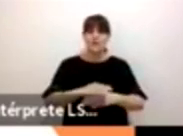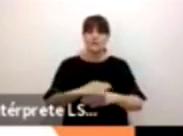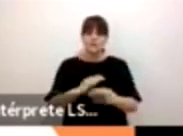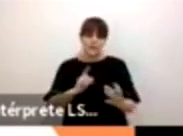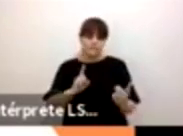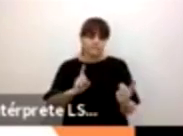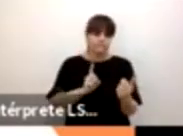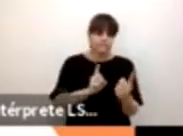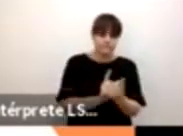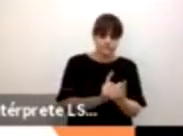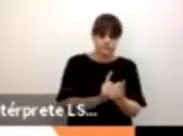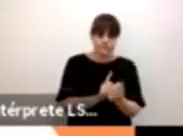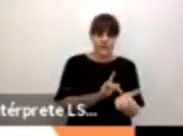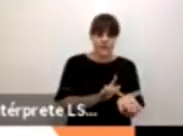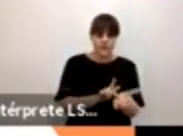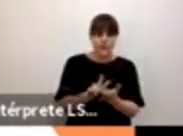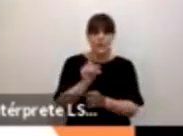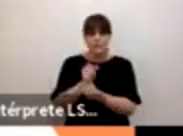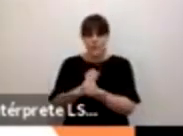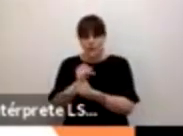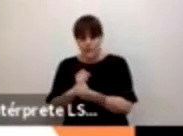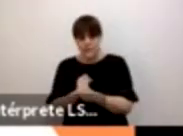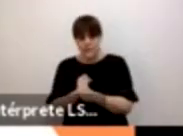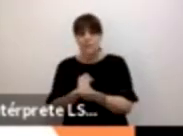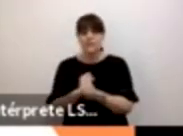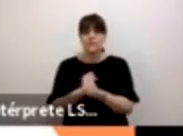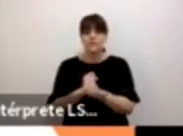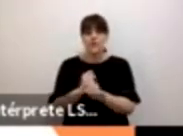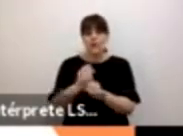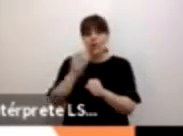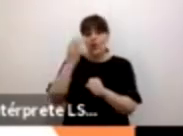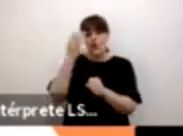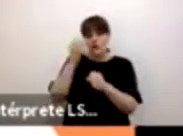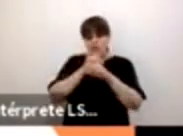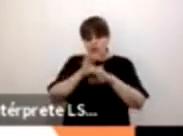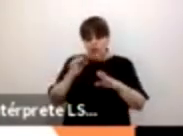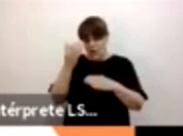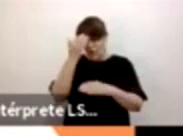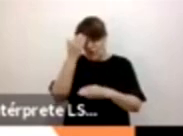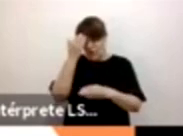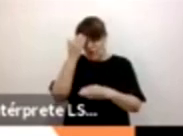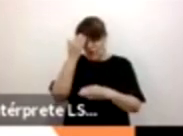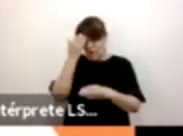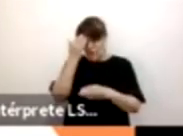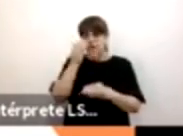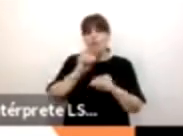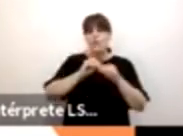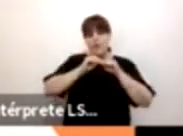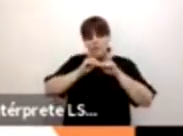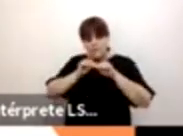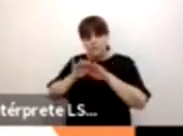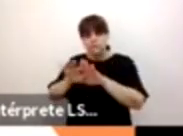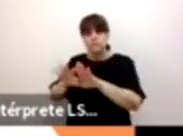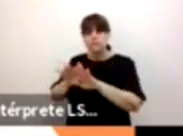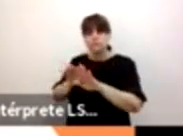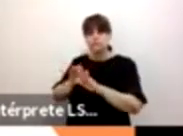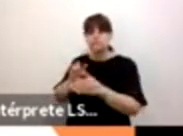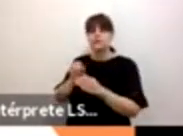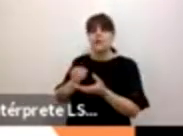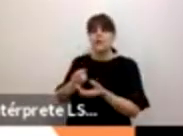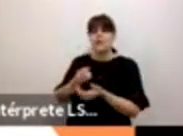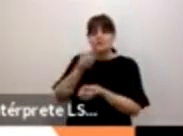institución, investigación y generación de conocimiento y, por último, incidencia para que actores públicos y políticos